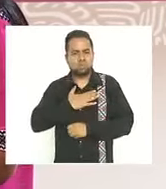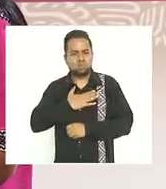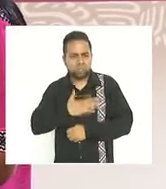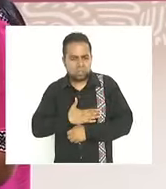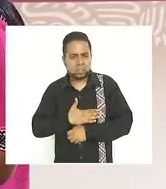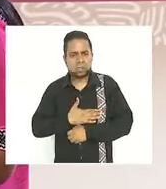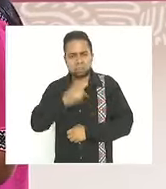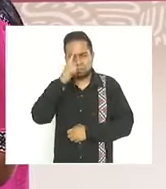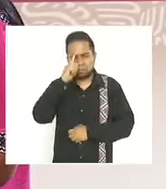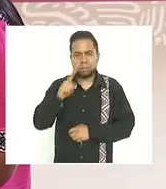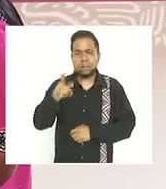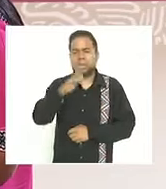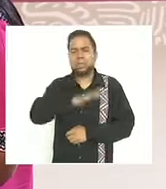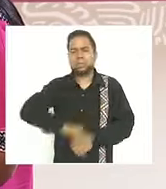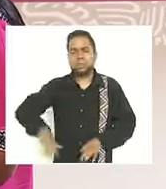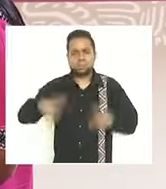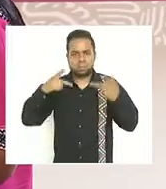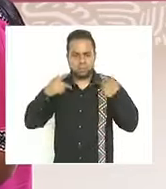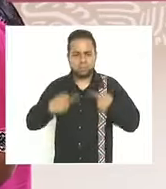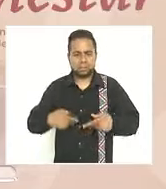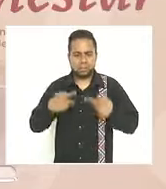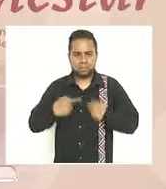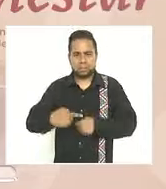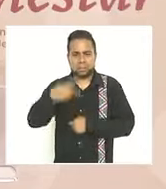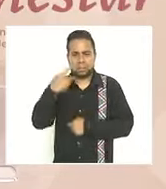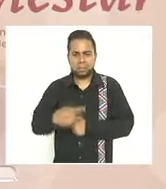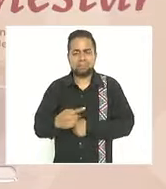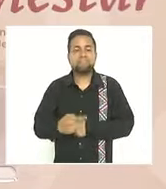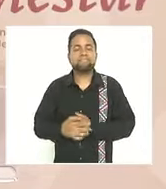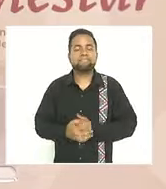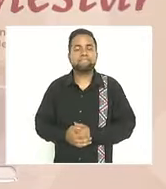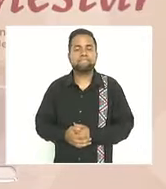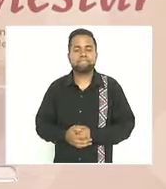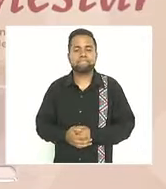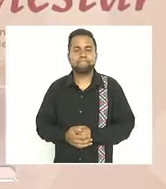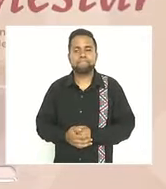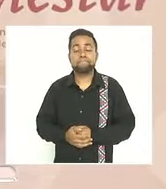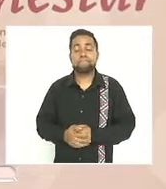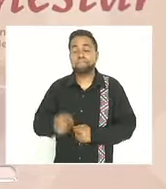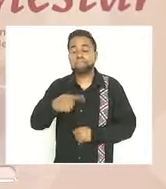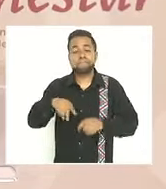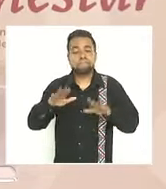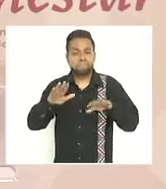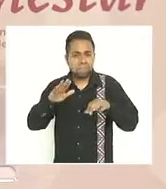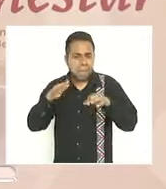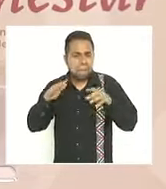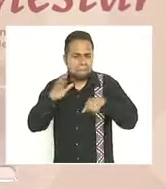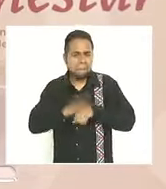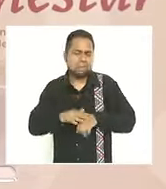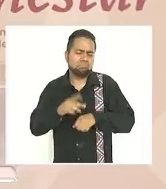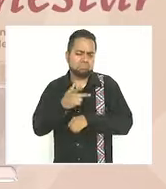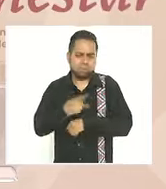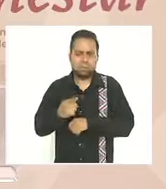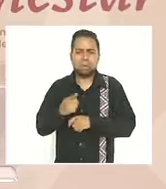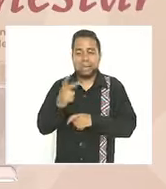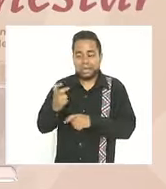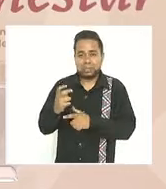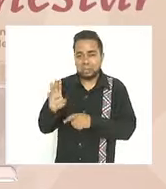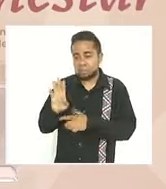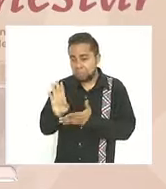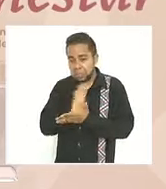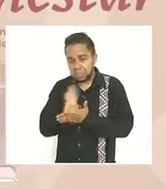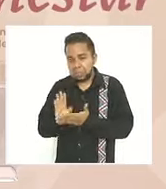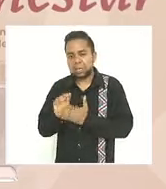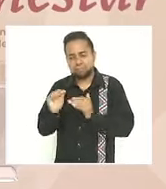de todo un pueblo solo alcanzando el bienestar de los más necesitados será posible la